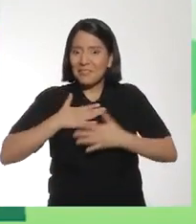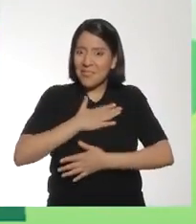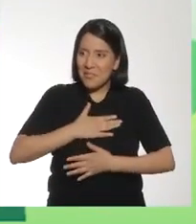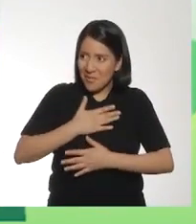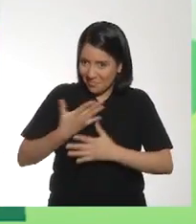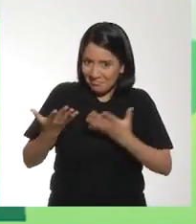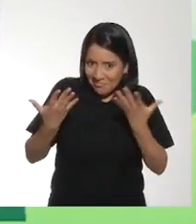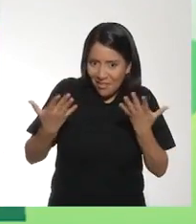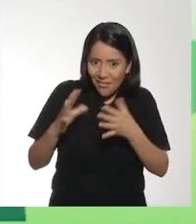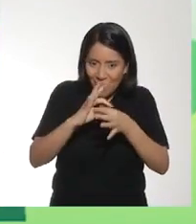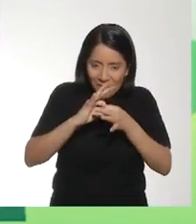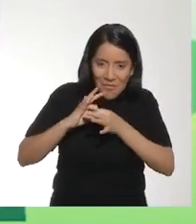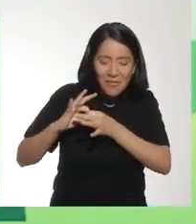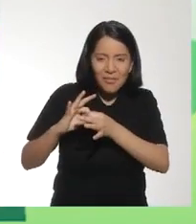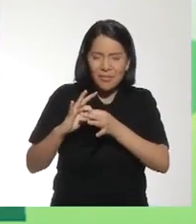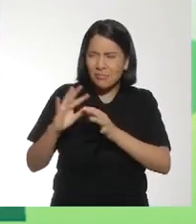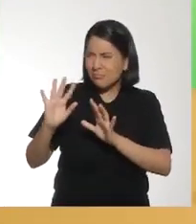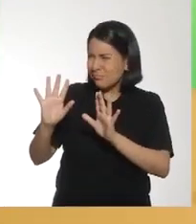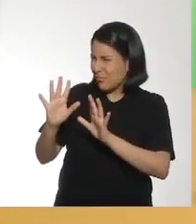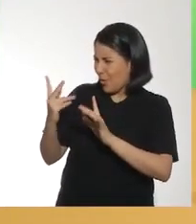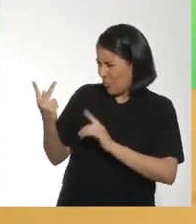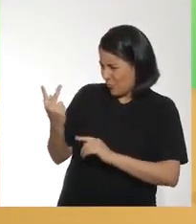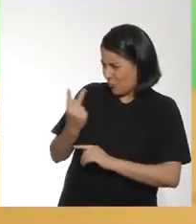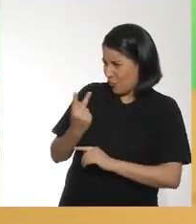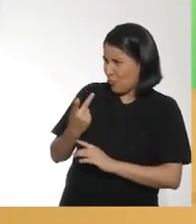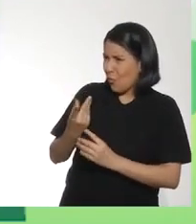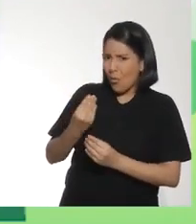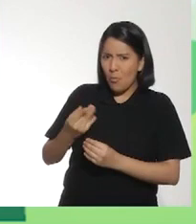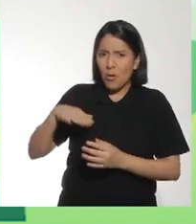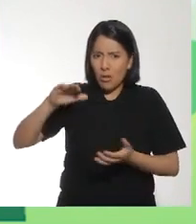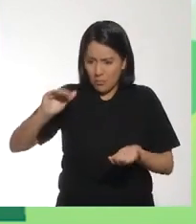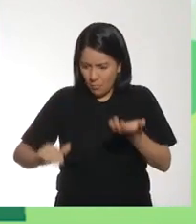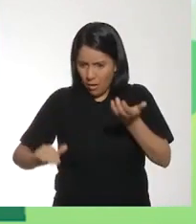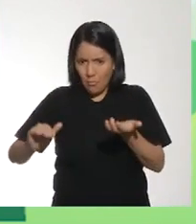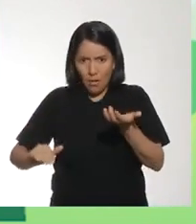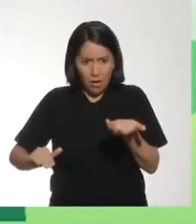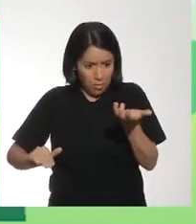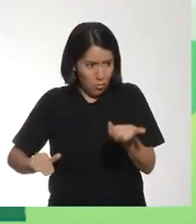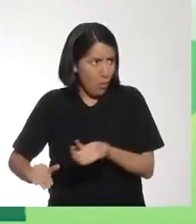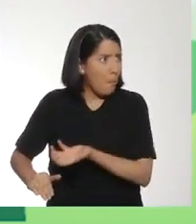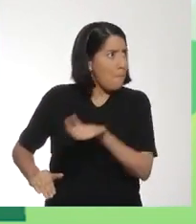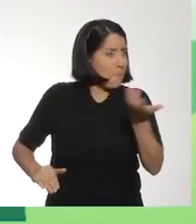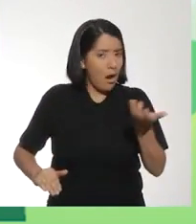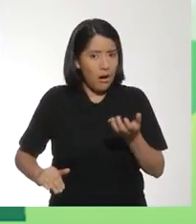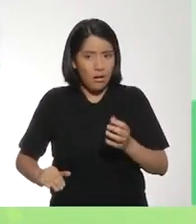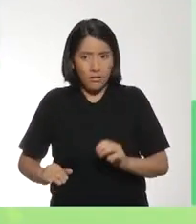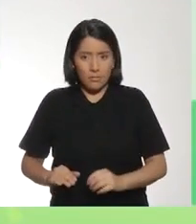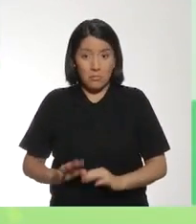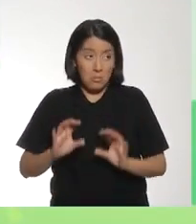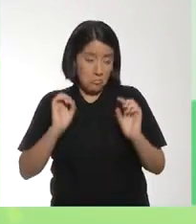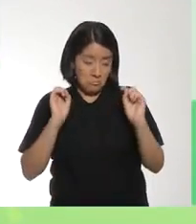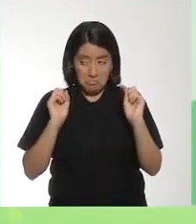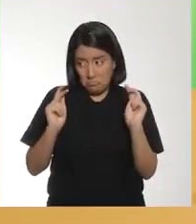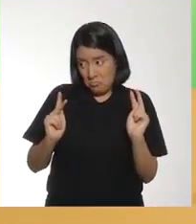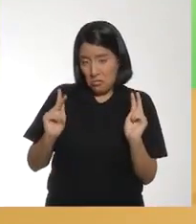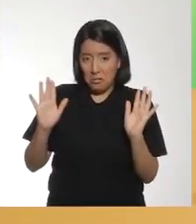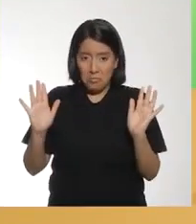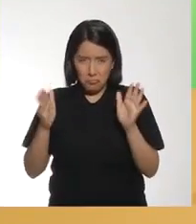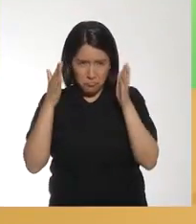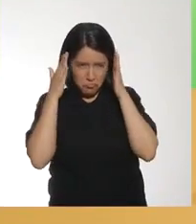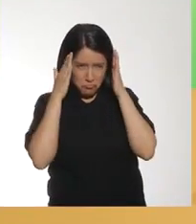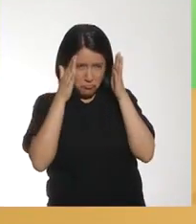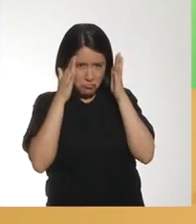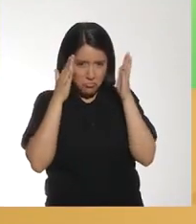Eso estuvo súper. ¡Hagámoslo juntos! ¿Te refieres entre los dos? Sí. Después de dar bota a la pelota, nos pasamos esta. Ok. ¡Hágámoslo!